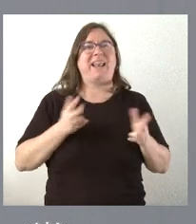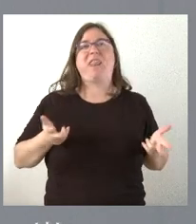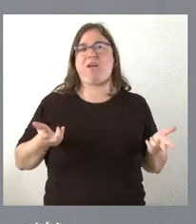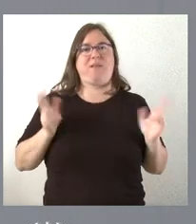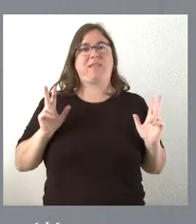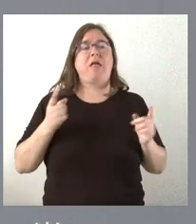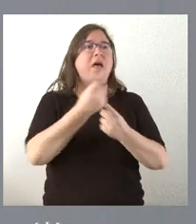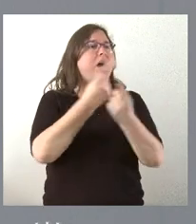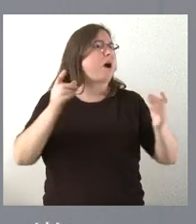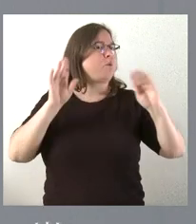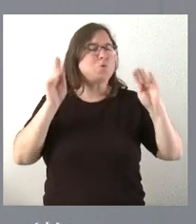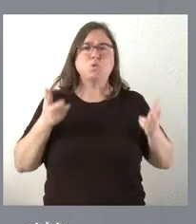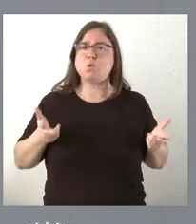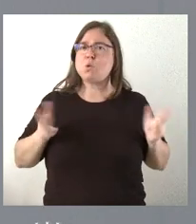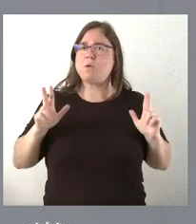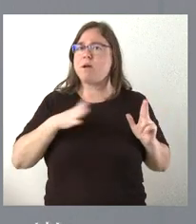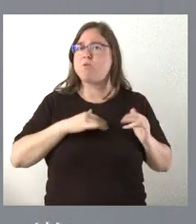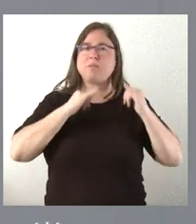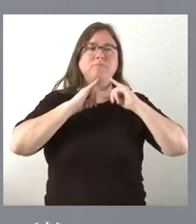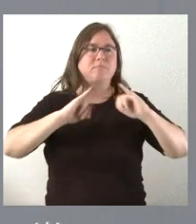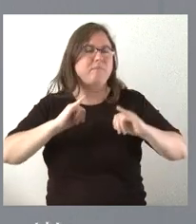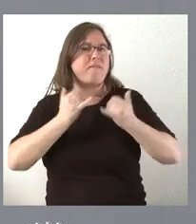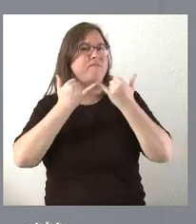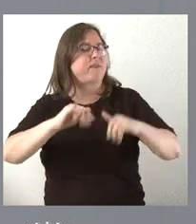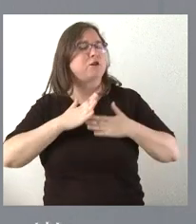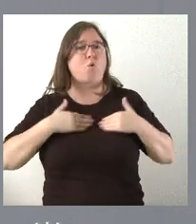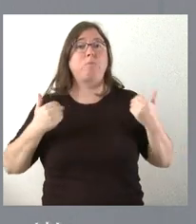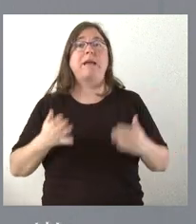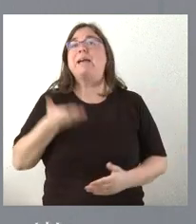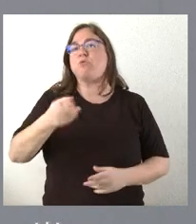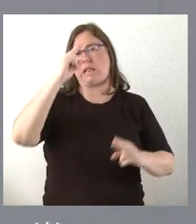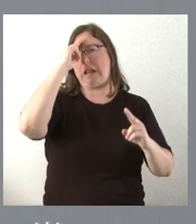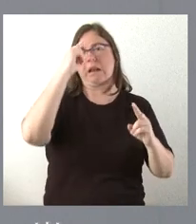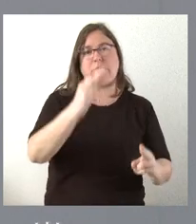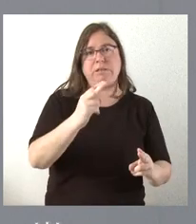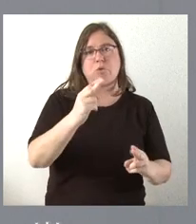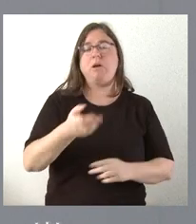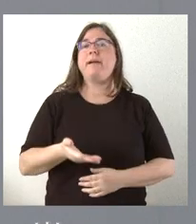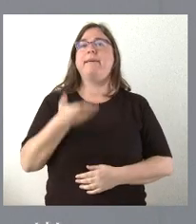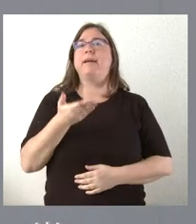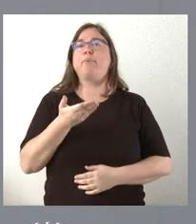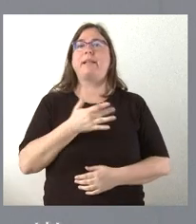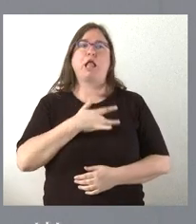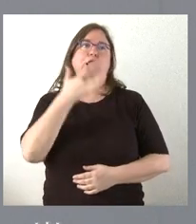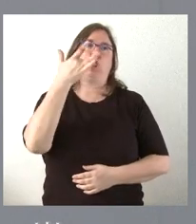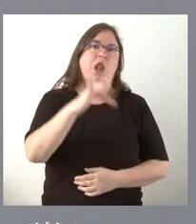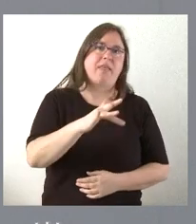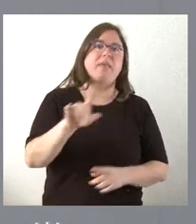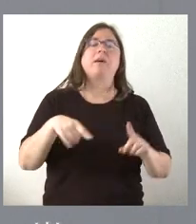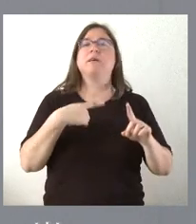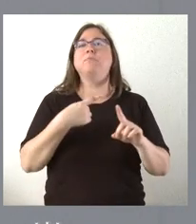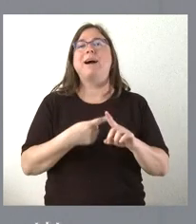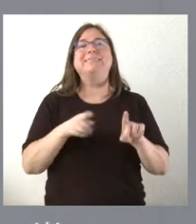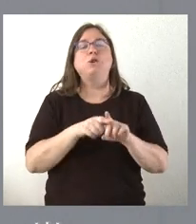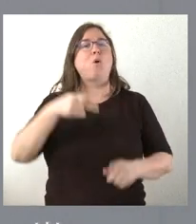Cada uno desde la libertad lo puede celebrar allí donde sea. Lo importante es que se haga con respeto, que se haga con tolerancia y que se haga